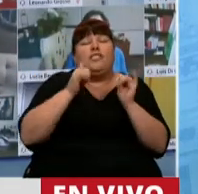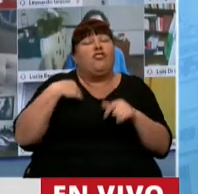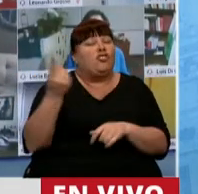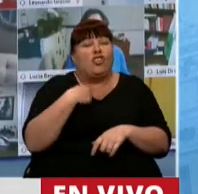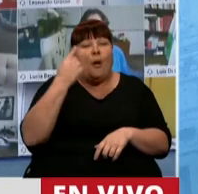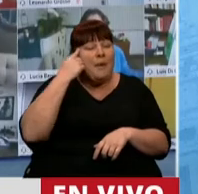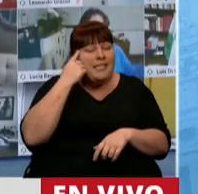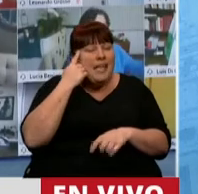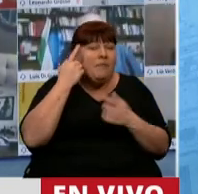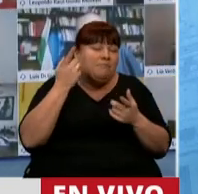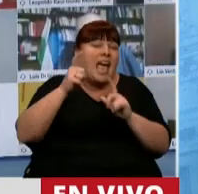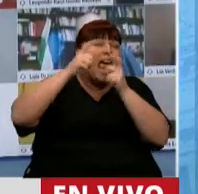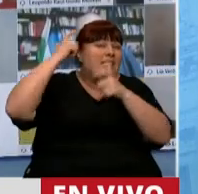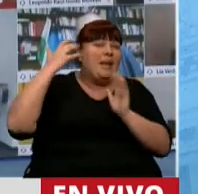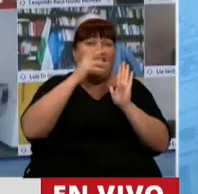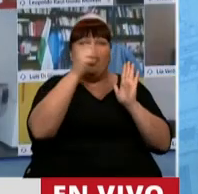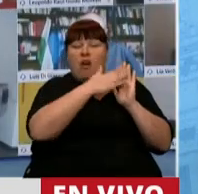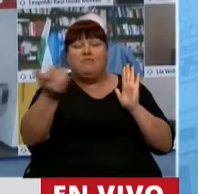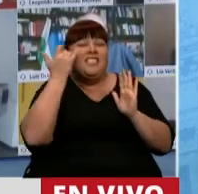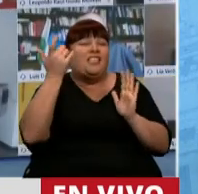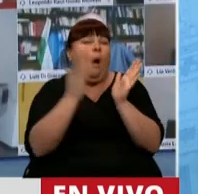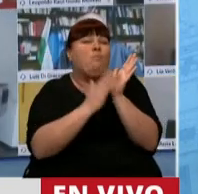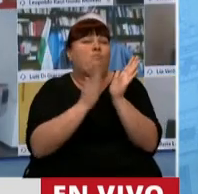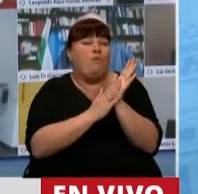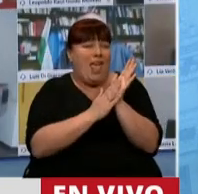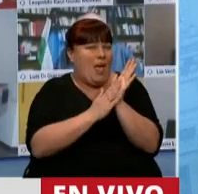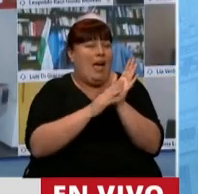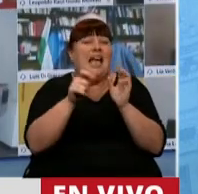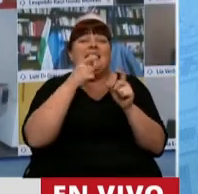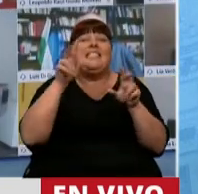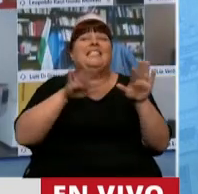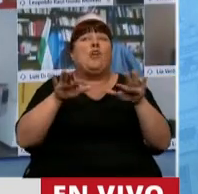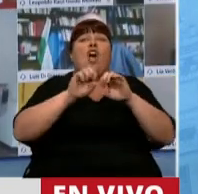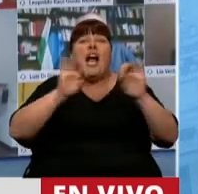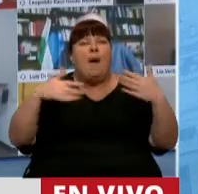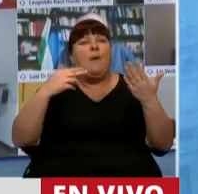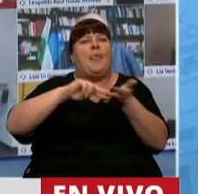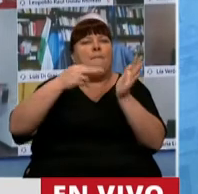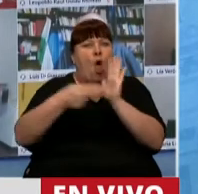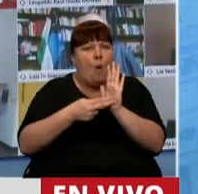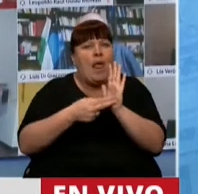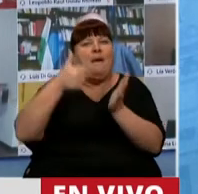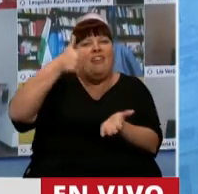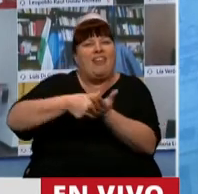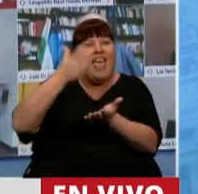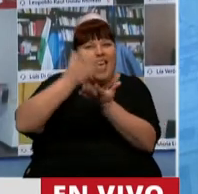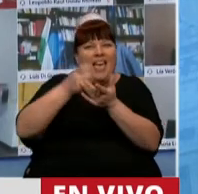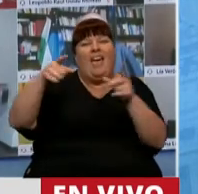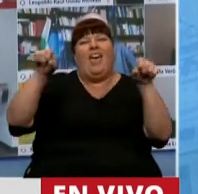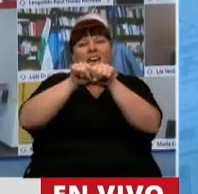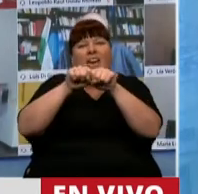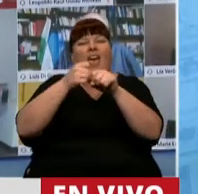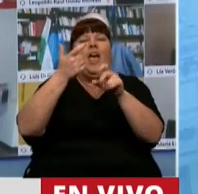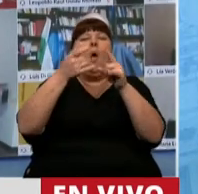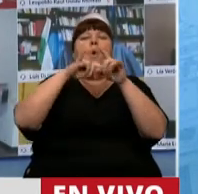suponíamos y que la experiencia de estos 5 meses nos demostró que en una situación crítica puede haber problemas con el logueo, con el quórum,